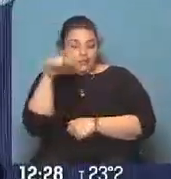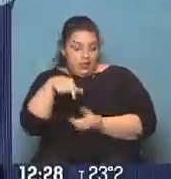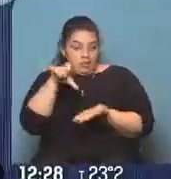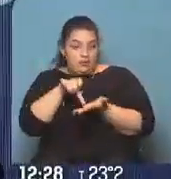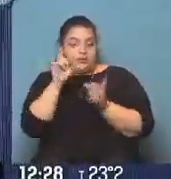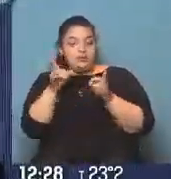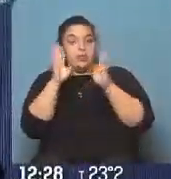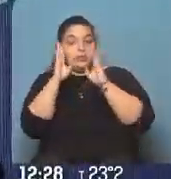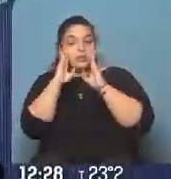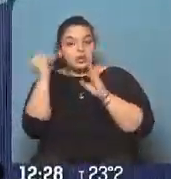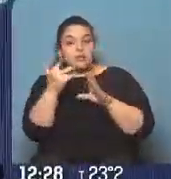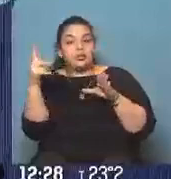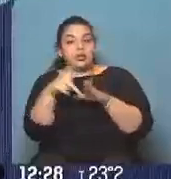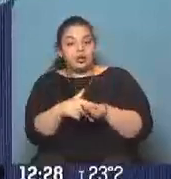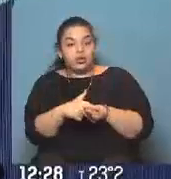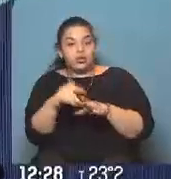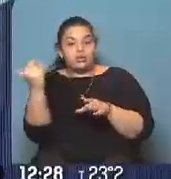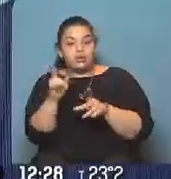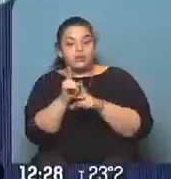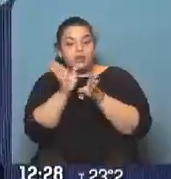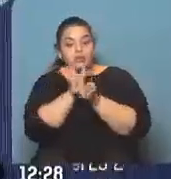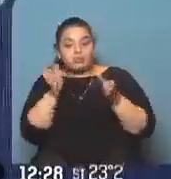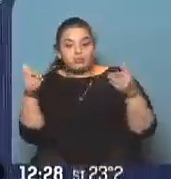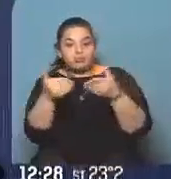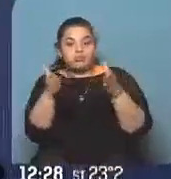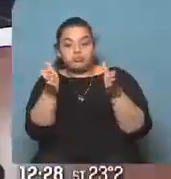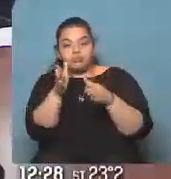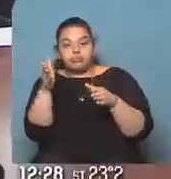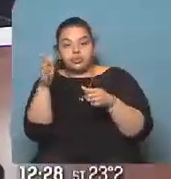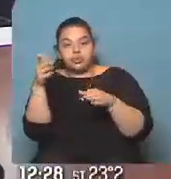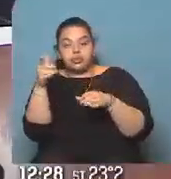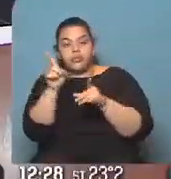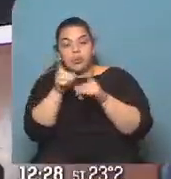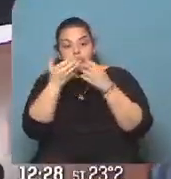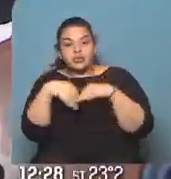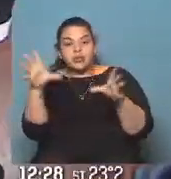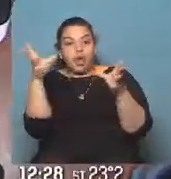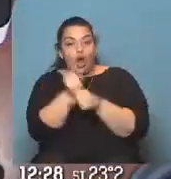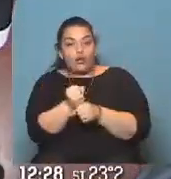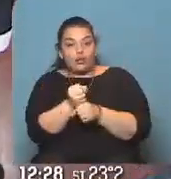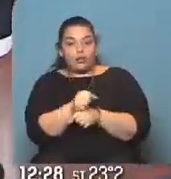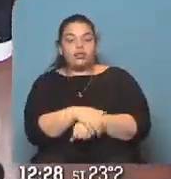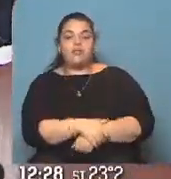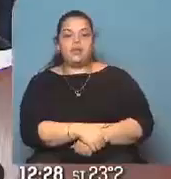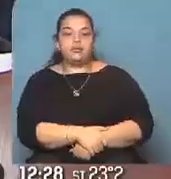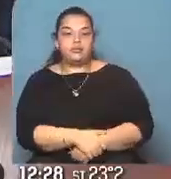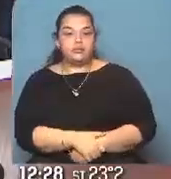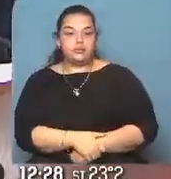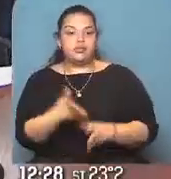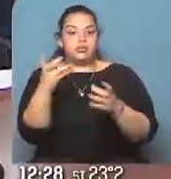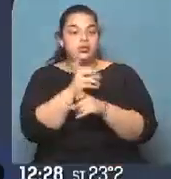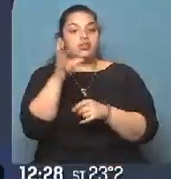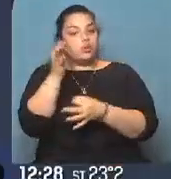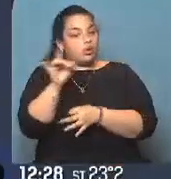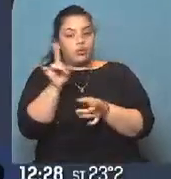Y atención, porque va a haber cortes, va a haber desvíos, calles cortadas, presten muchísima atención. Comenzamos con colectivos que seguramente no van a circular